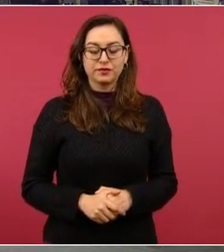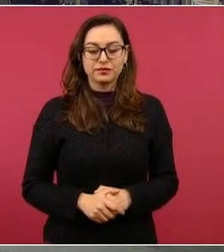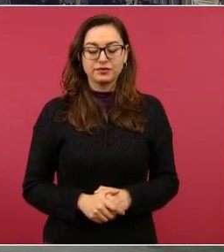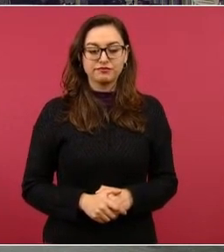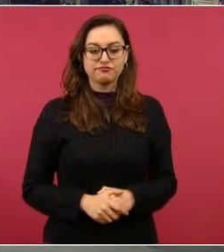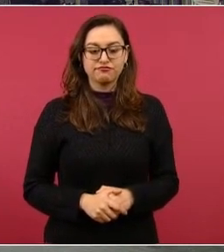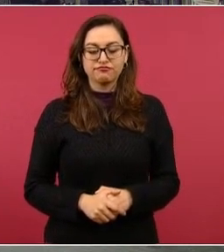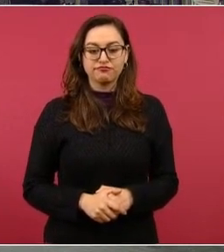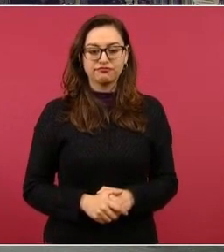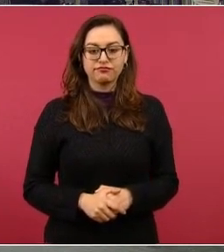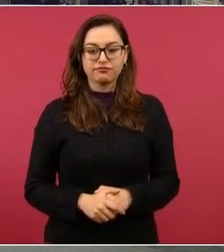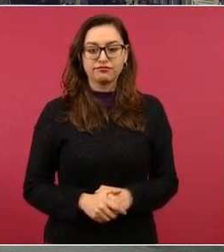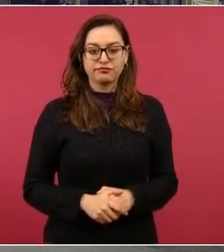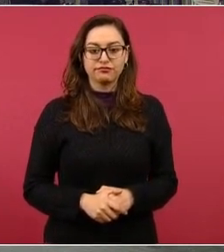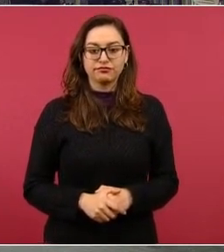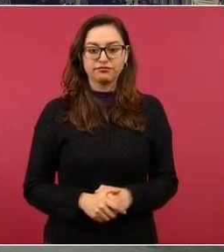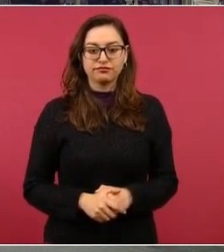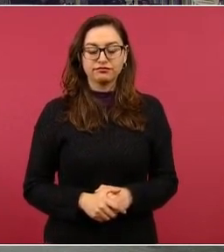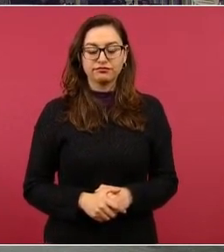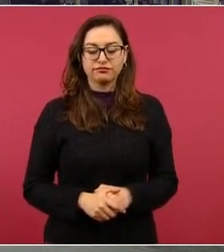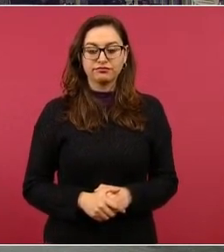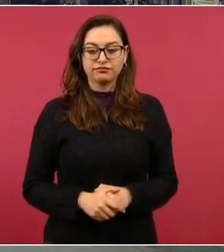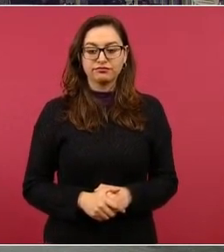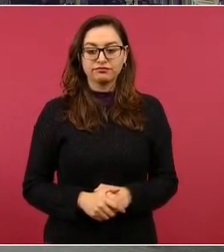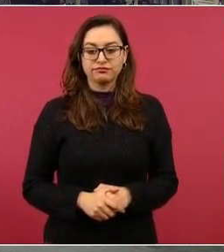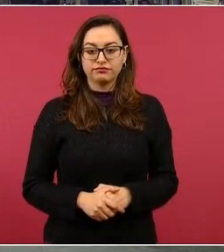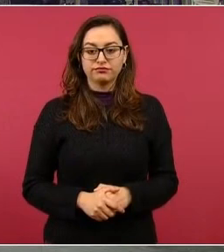Dólares. Dólares. Es como 7